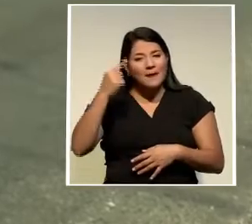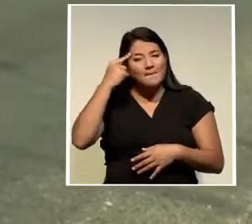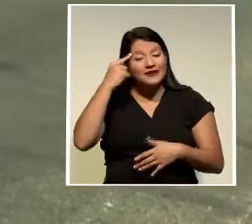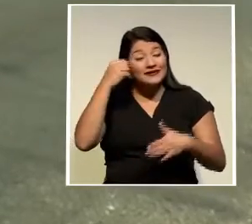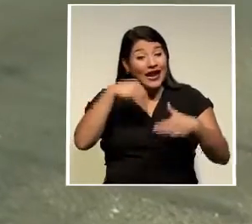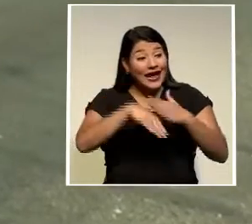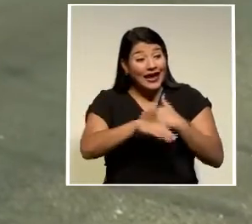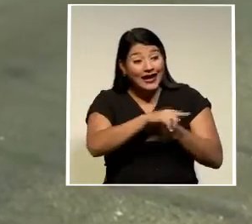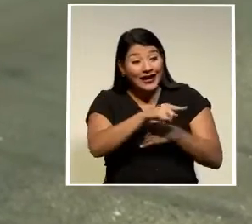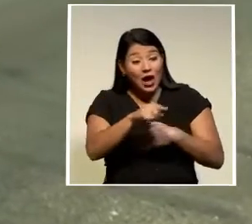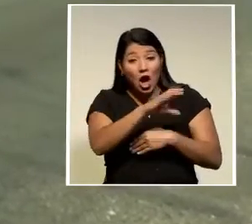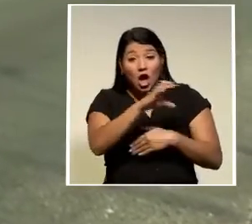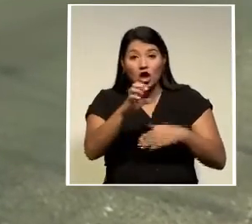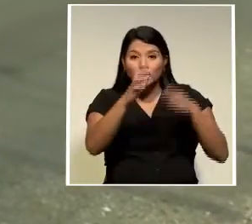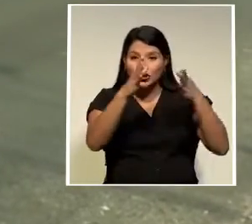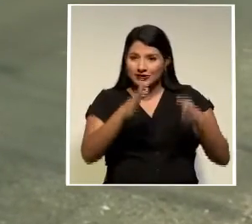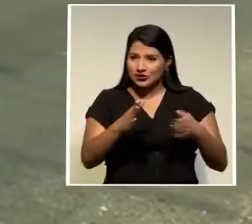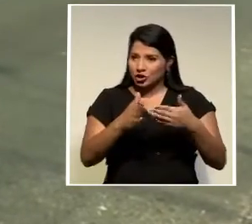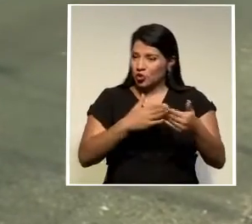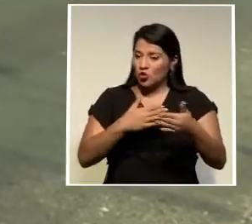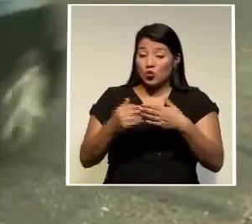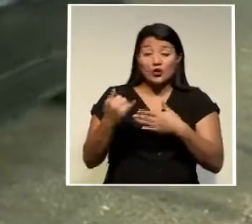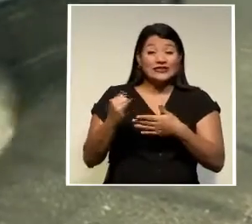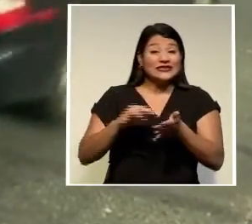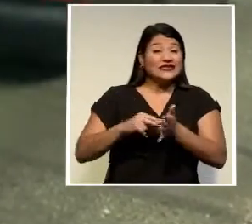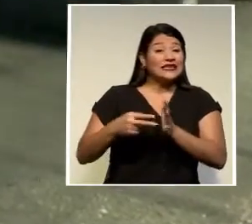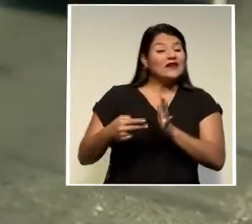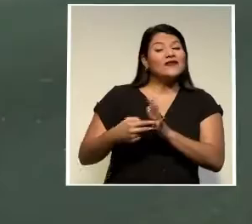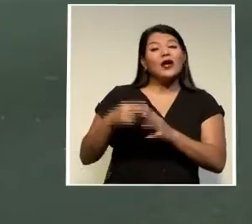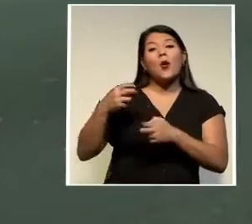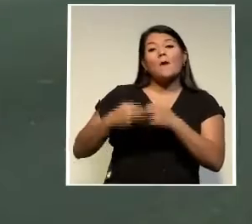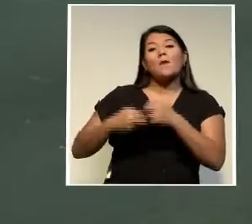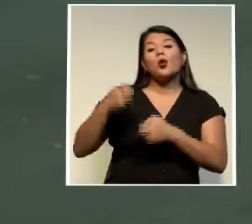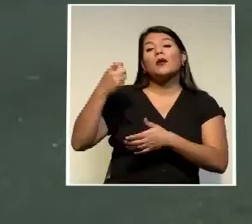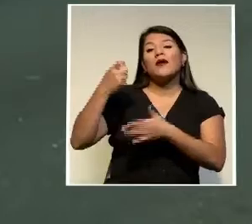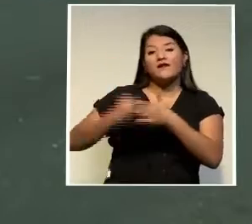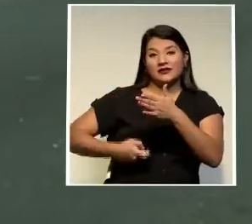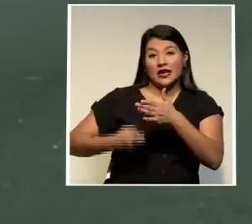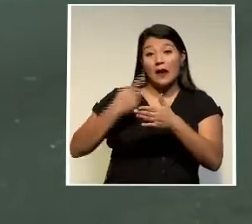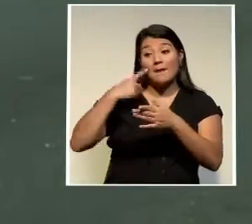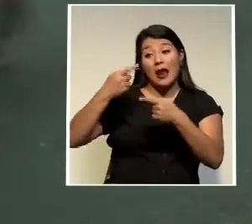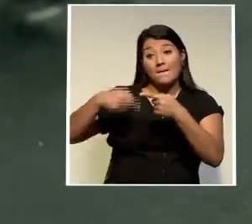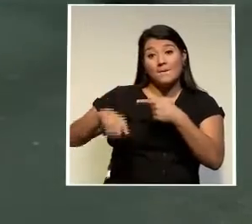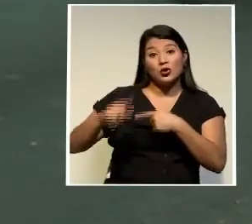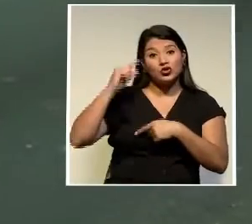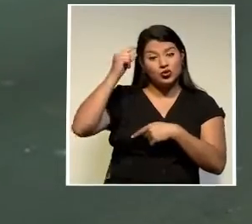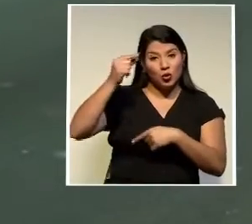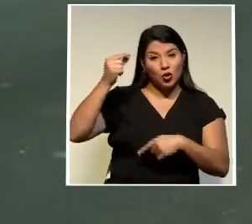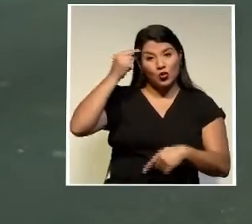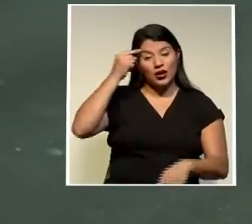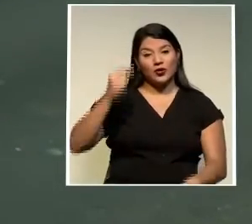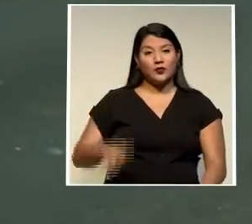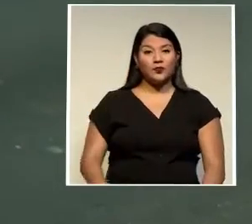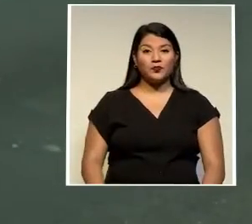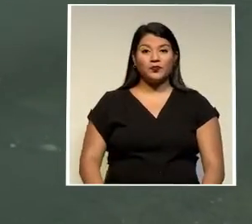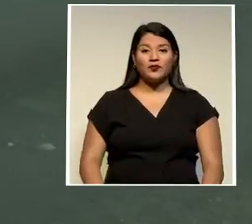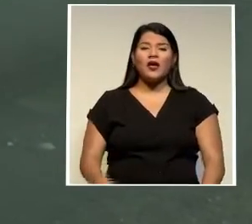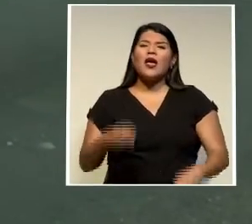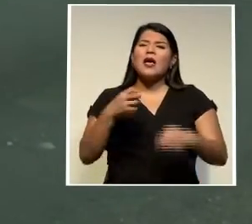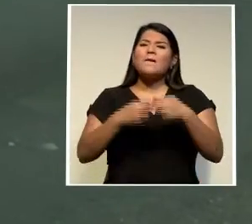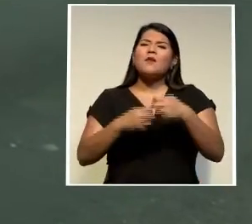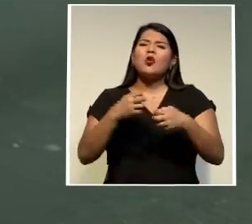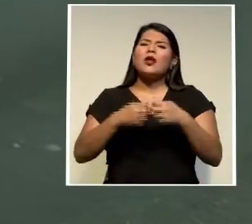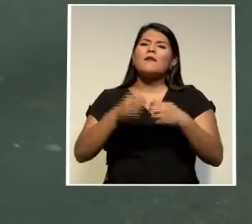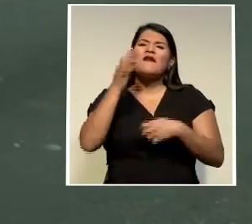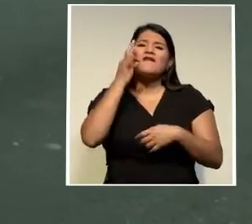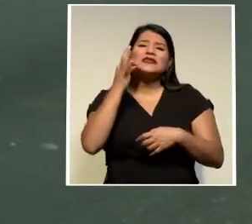pese al problema fiscal que pueda dejar heredada esta medida al próximo gobierno el problema fiscal no